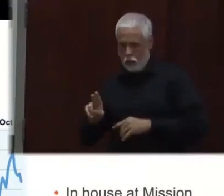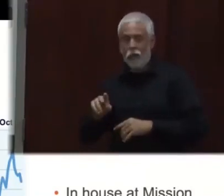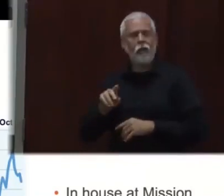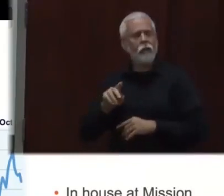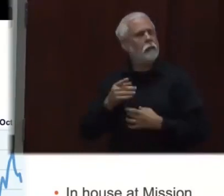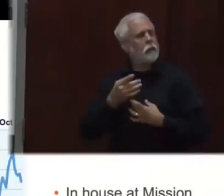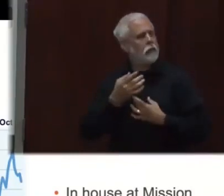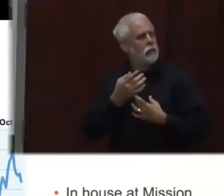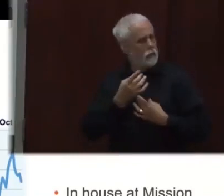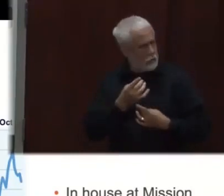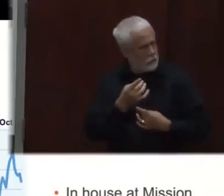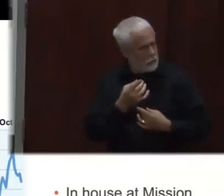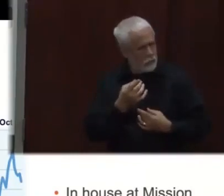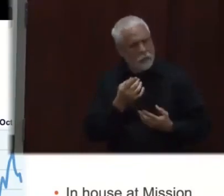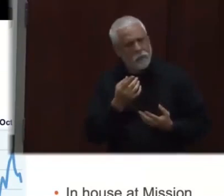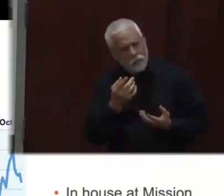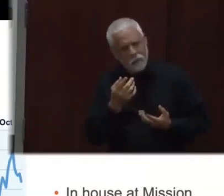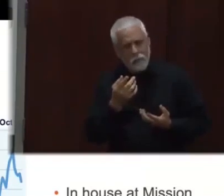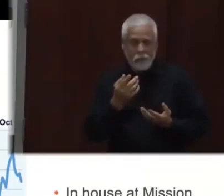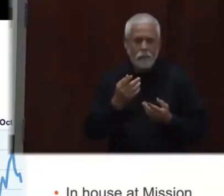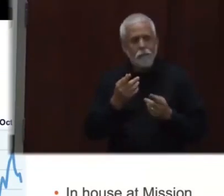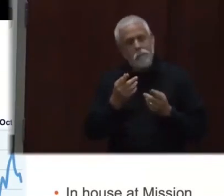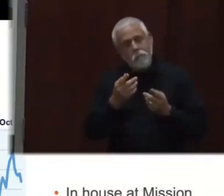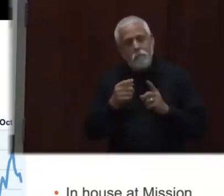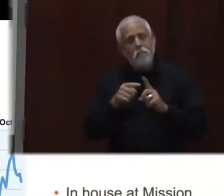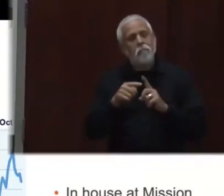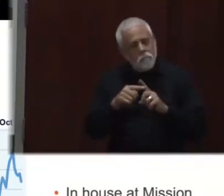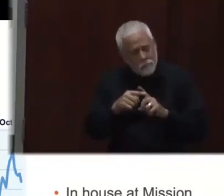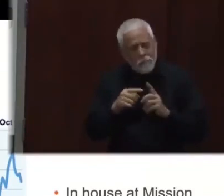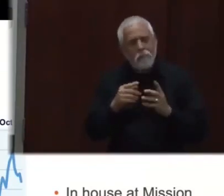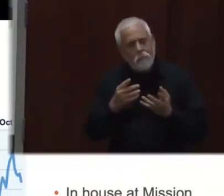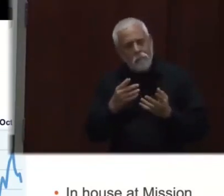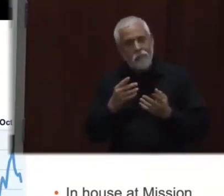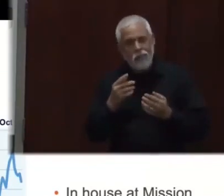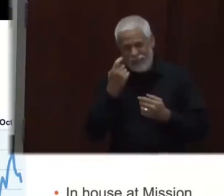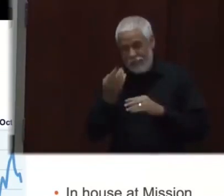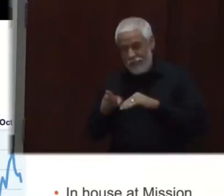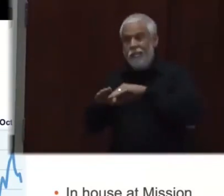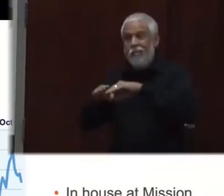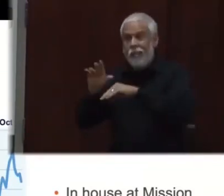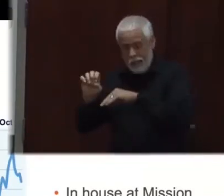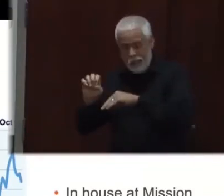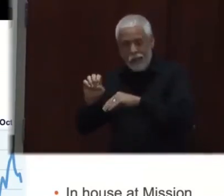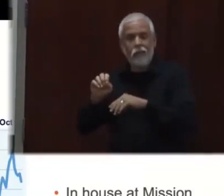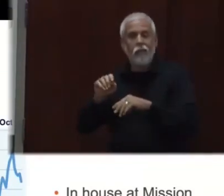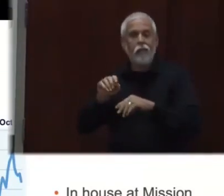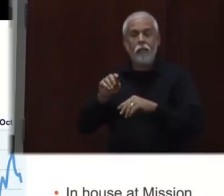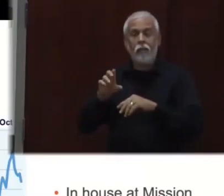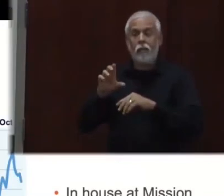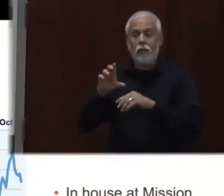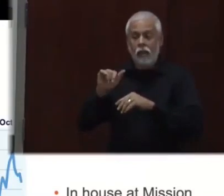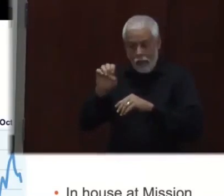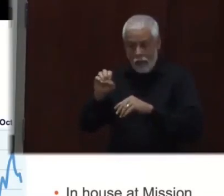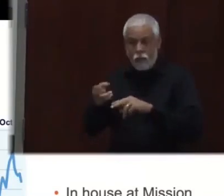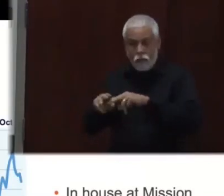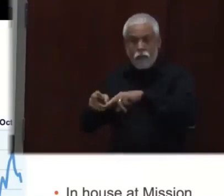subido, el número de pacientes que vemos en los cuidados intensivos se ha mantenido anivelado. Entonces, no entiendo,